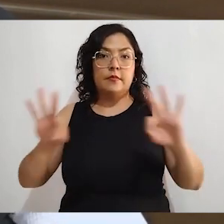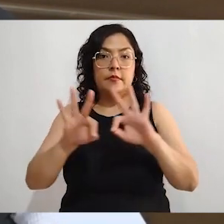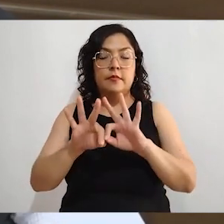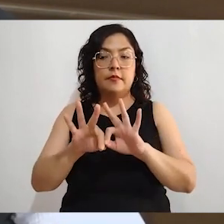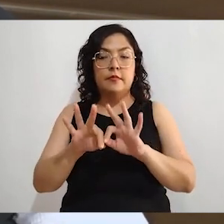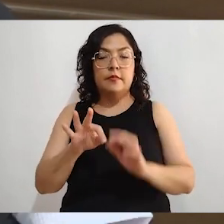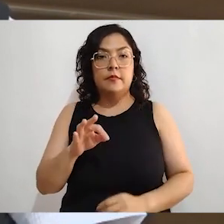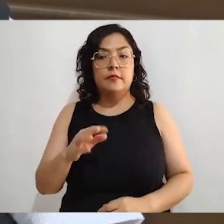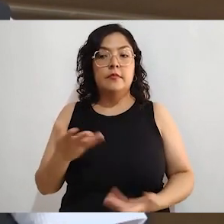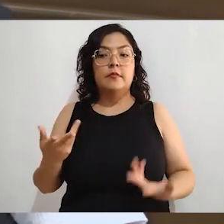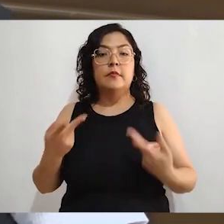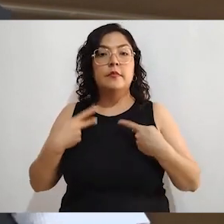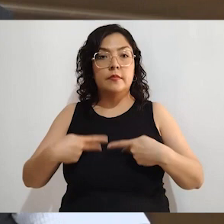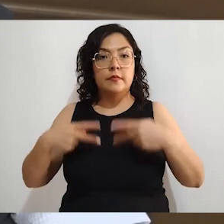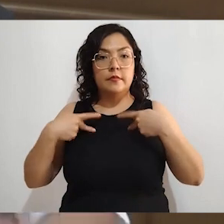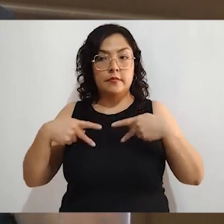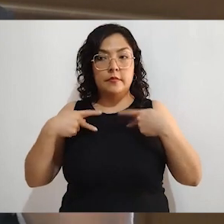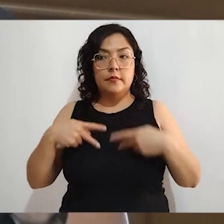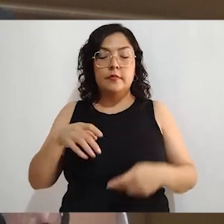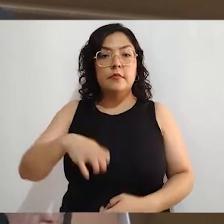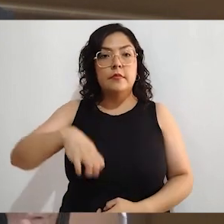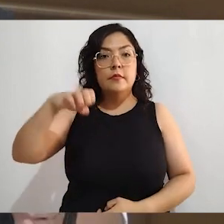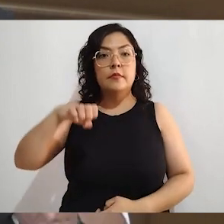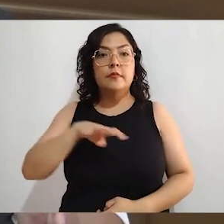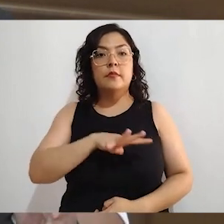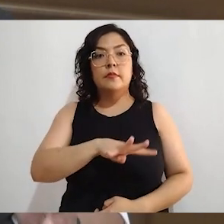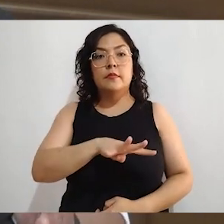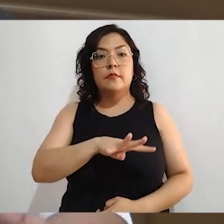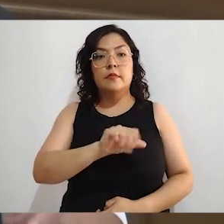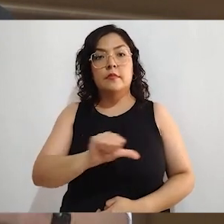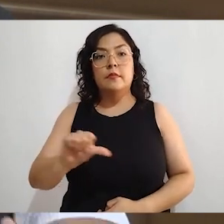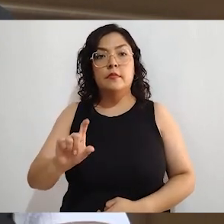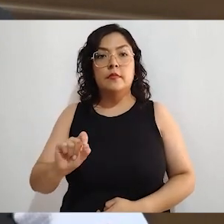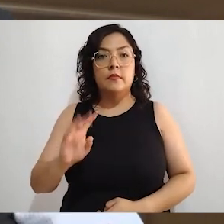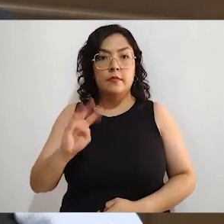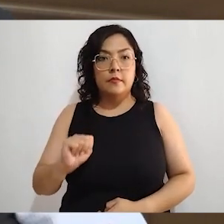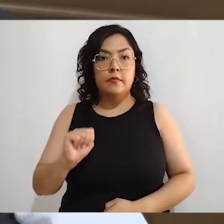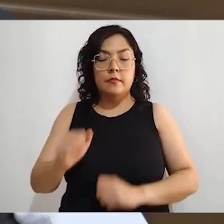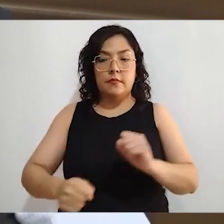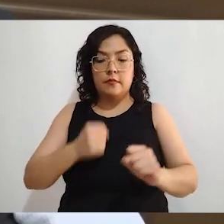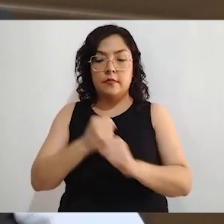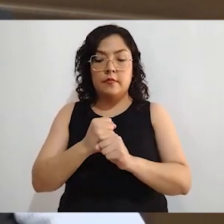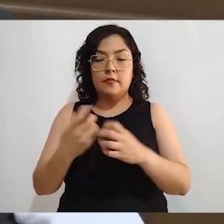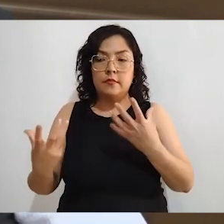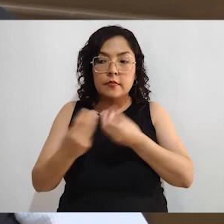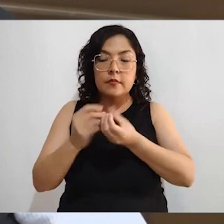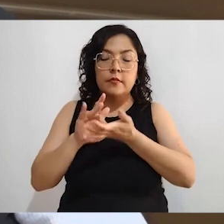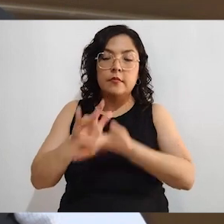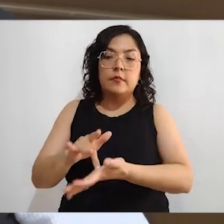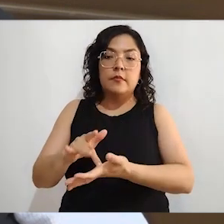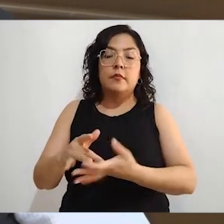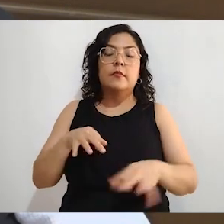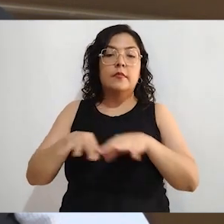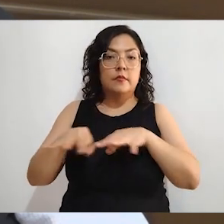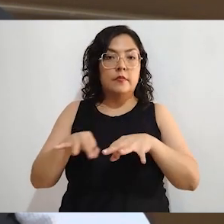trabajar con las personas que están entre 19 y 29 años porque de acuerdo a los estudios del INE son